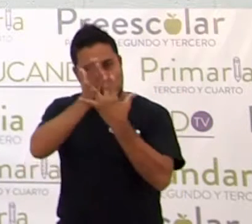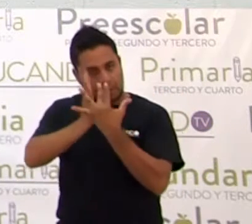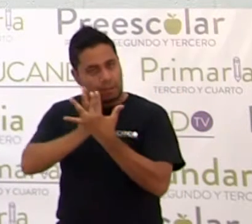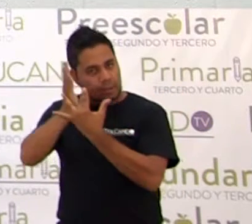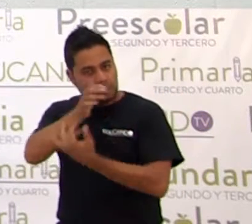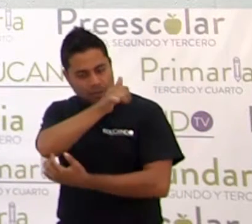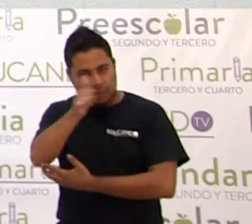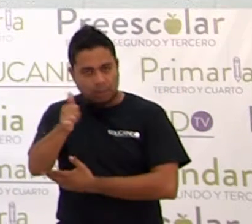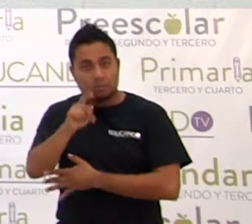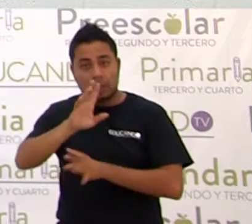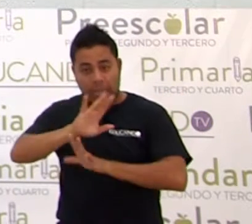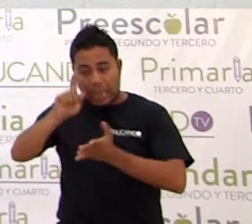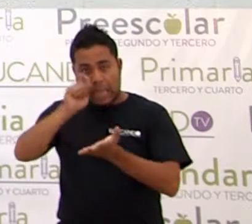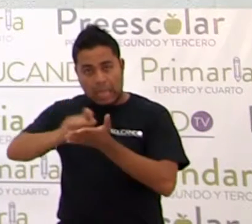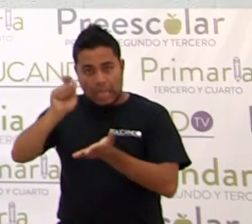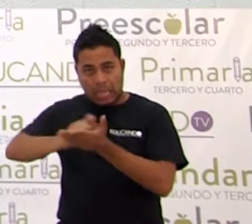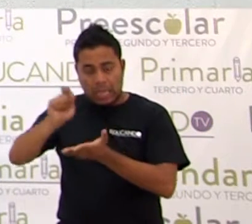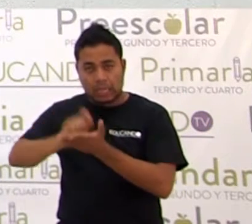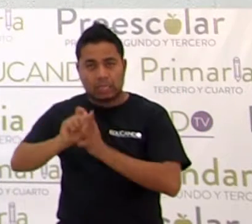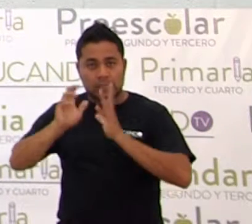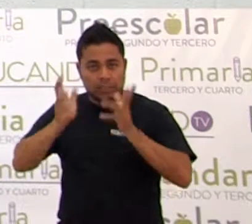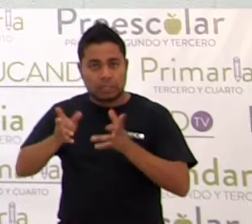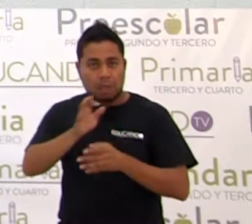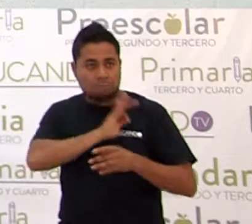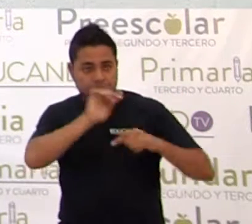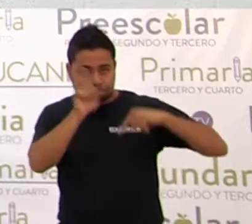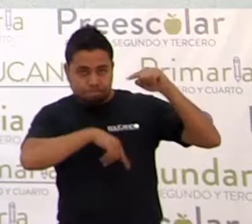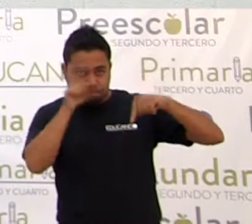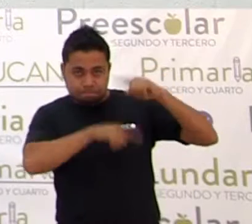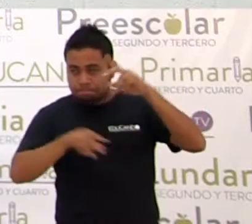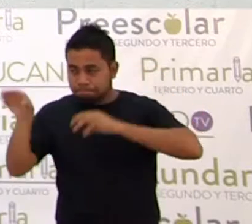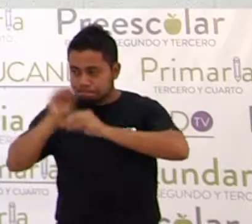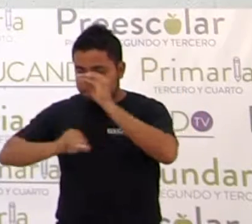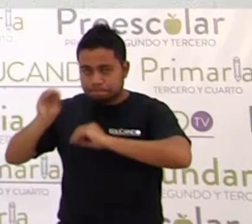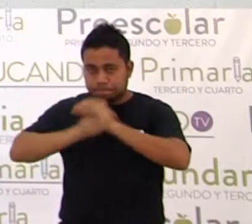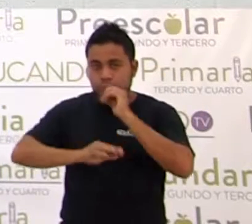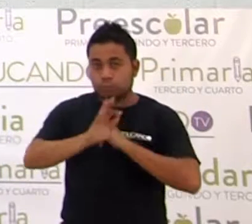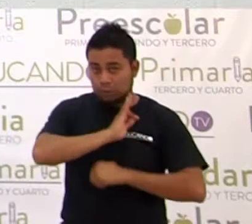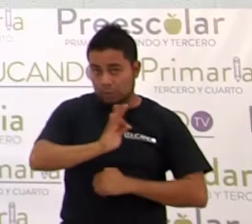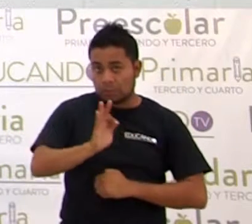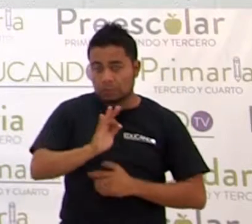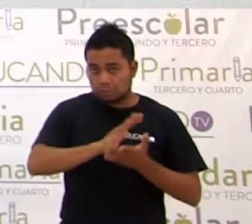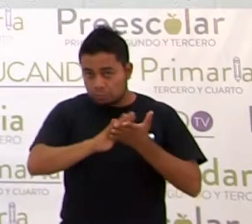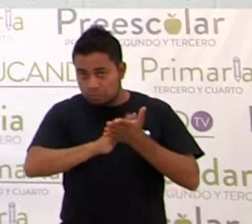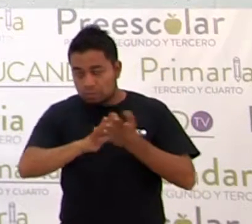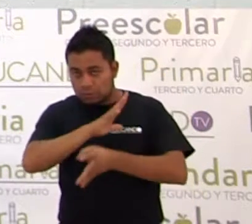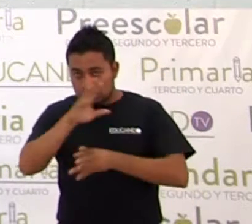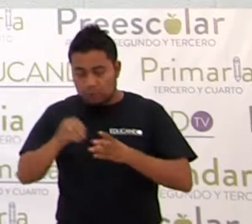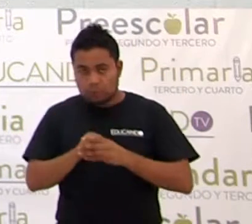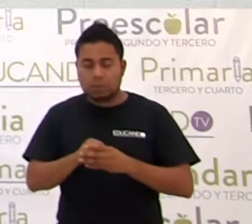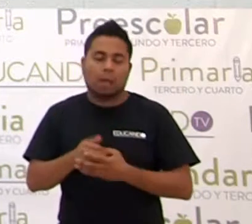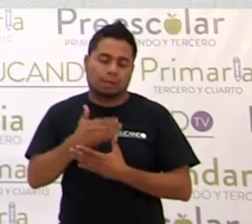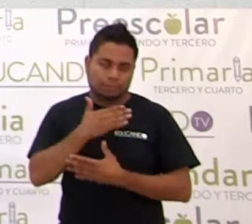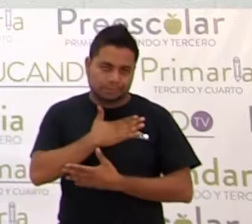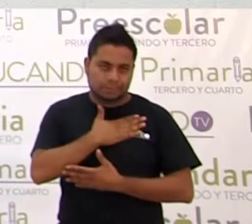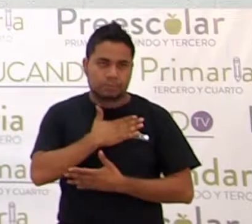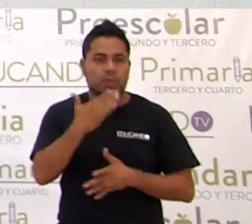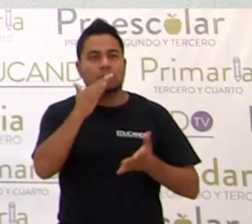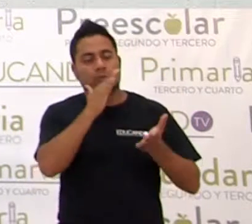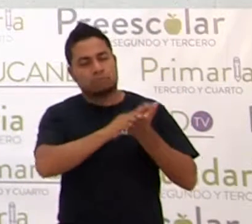¿Ya tomaron nota? ¿Sí? ¿Puedo quitar? ¿Puedo borrar? Bueno. ¿Borramos? ¿Sí?